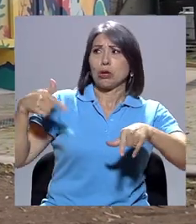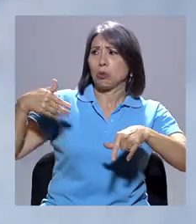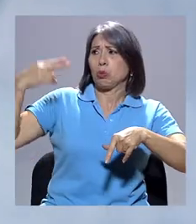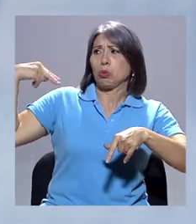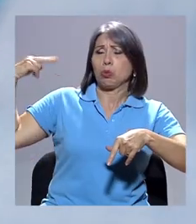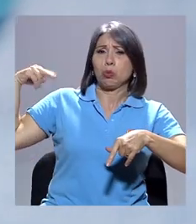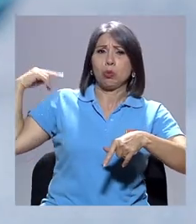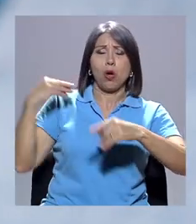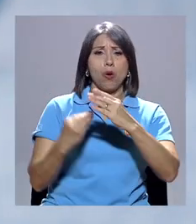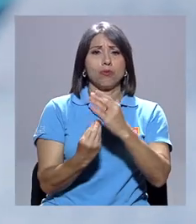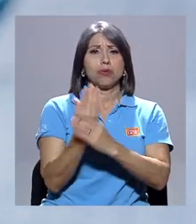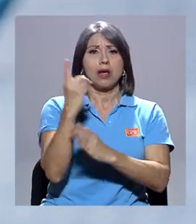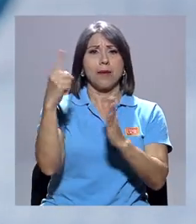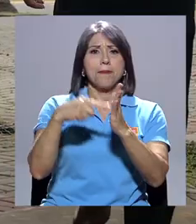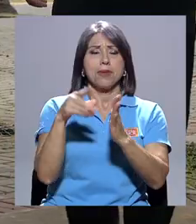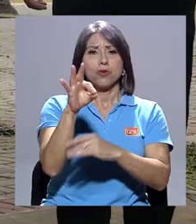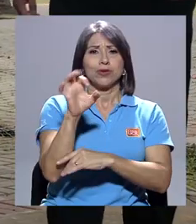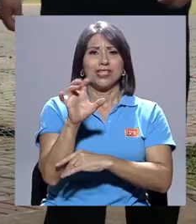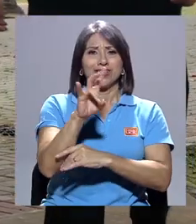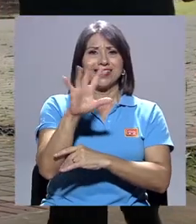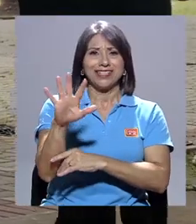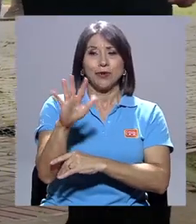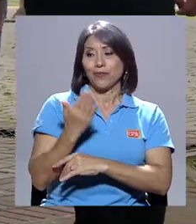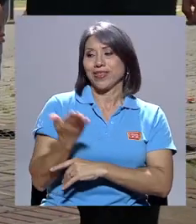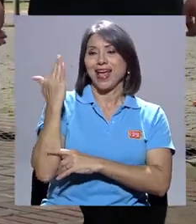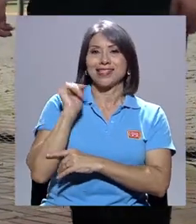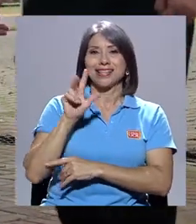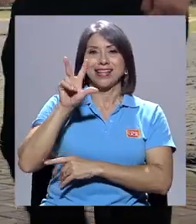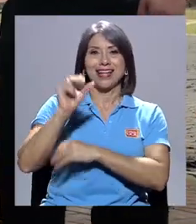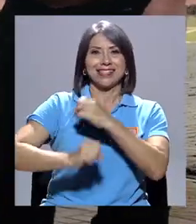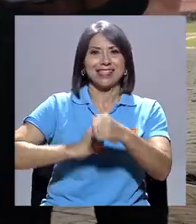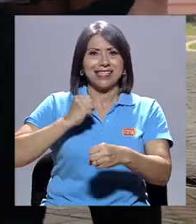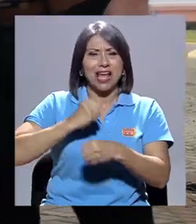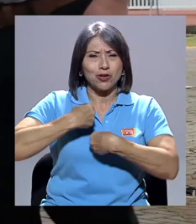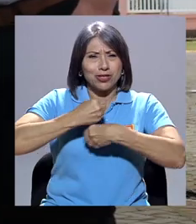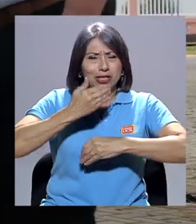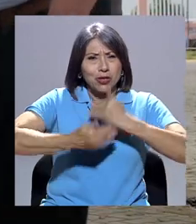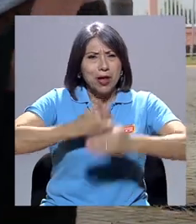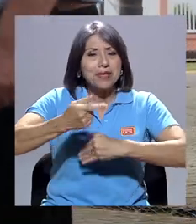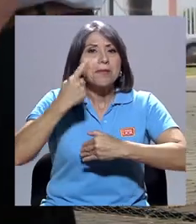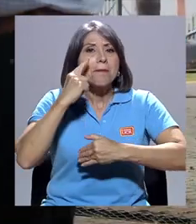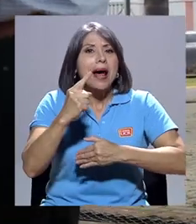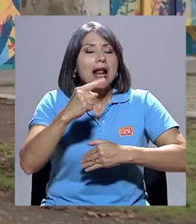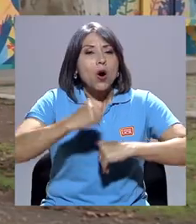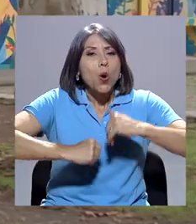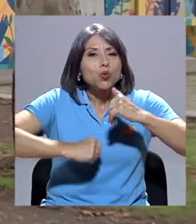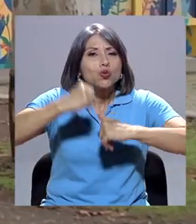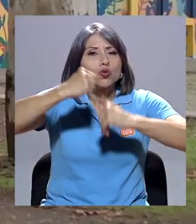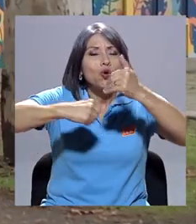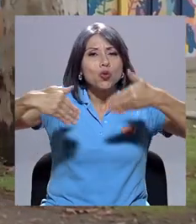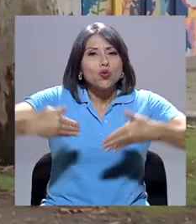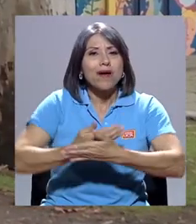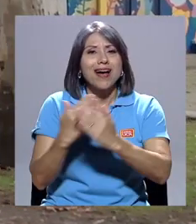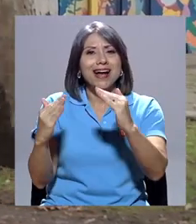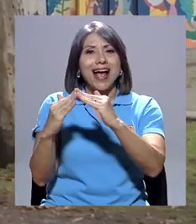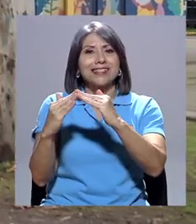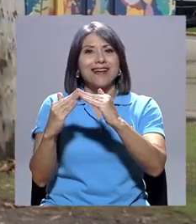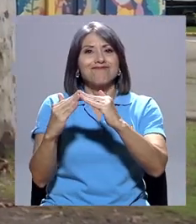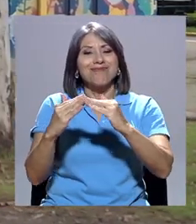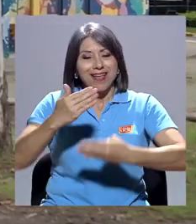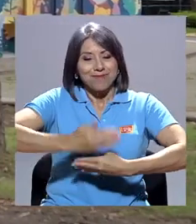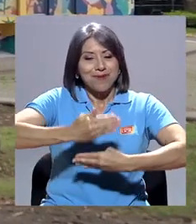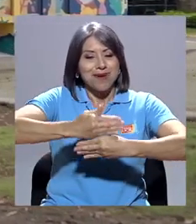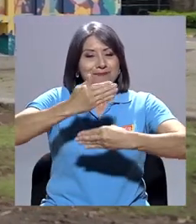1975 y hace tres años se realizaron gestiones para la construcción de una nueva casa, la cual fue creada en el mismo lugar